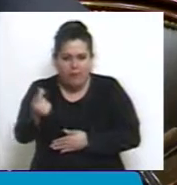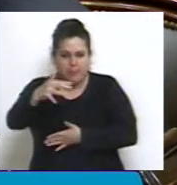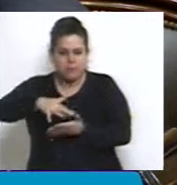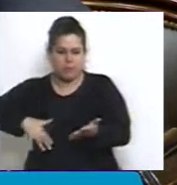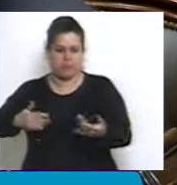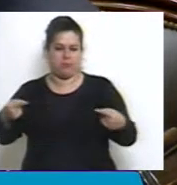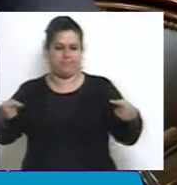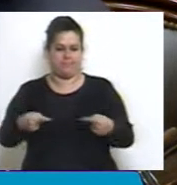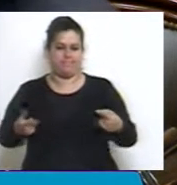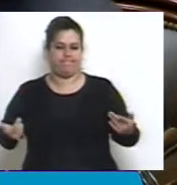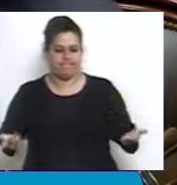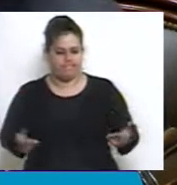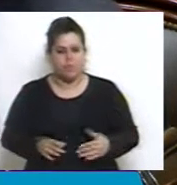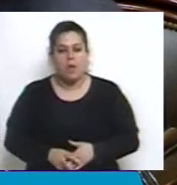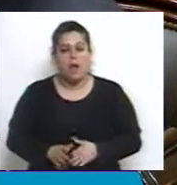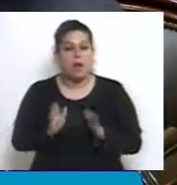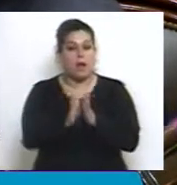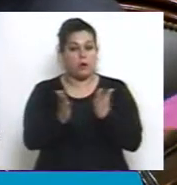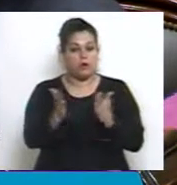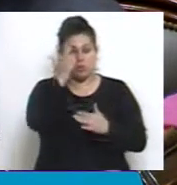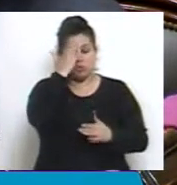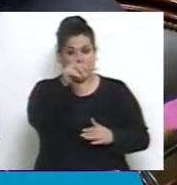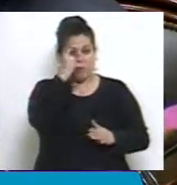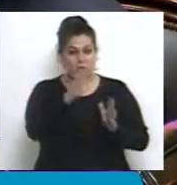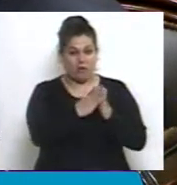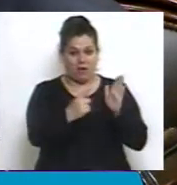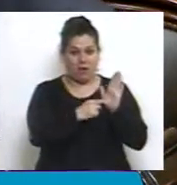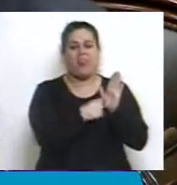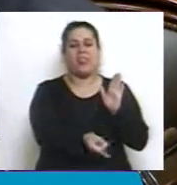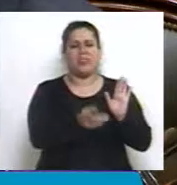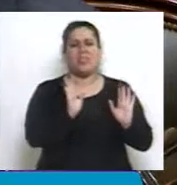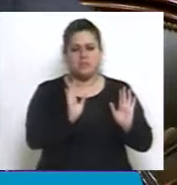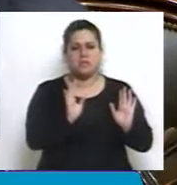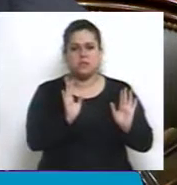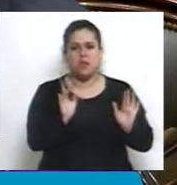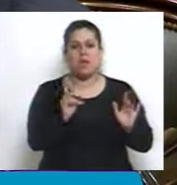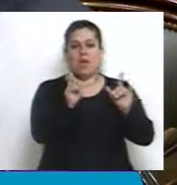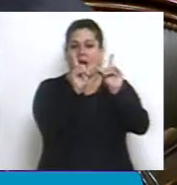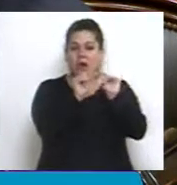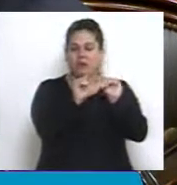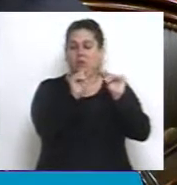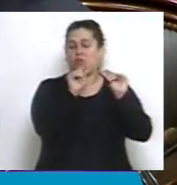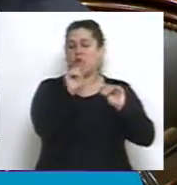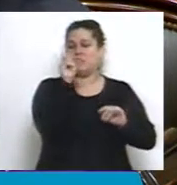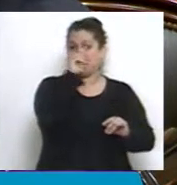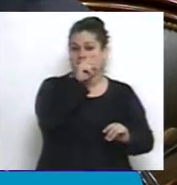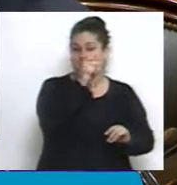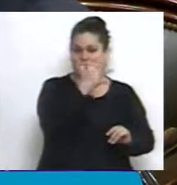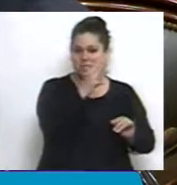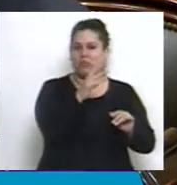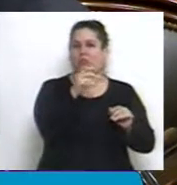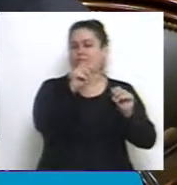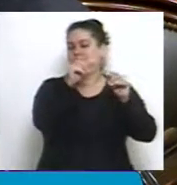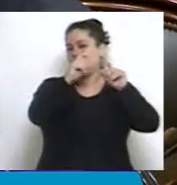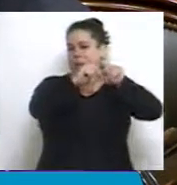La Constitución Nacional cuando nos fija la atribución en el artículo 75, inciso octavo,